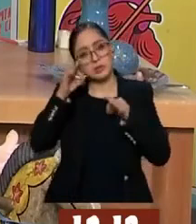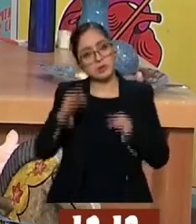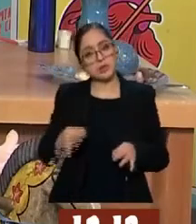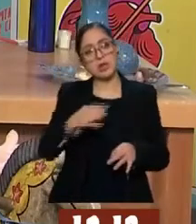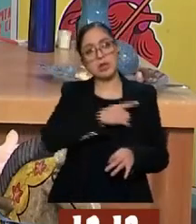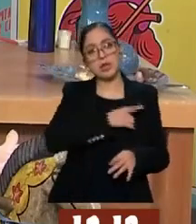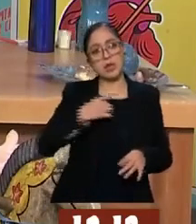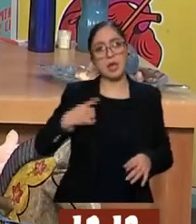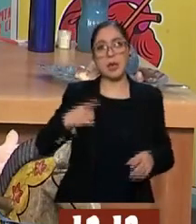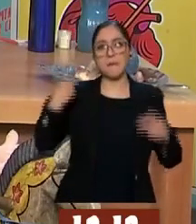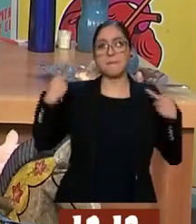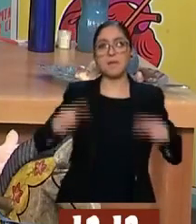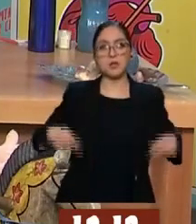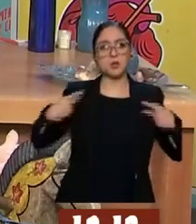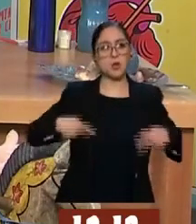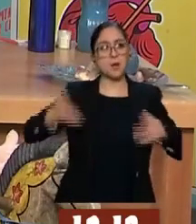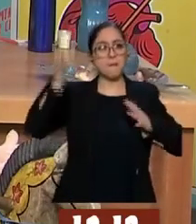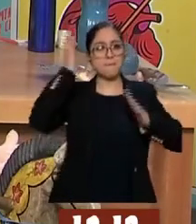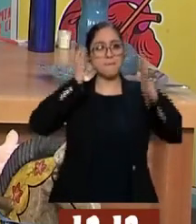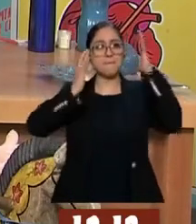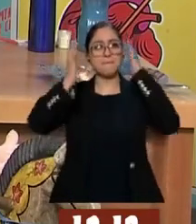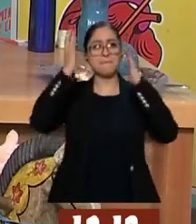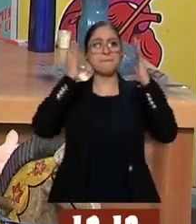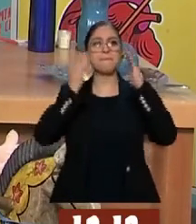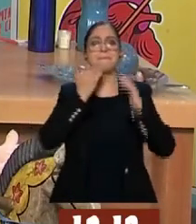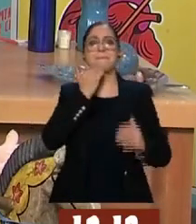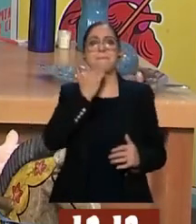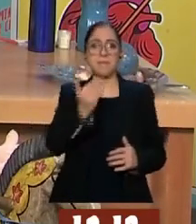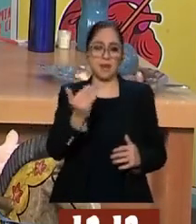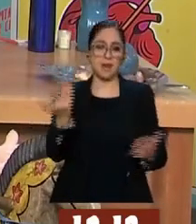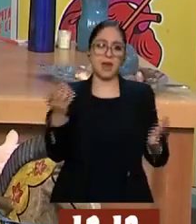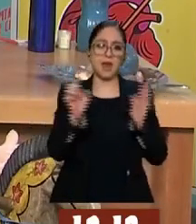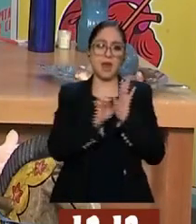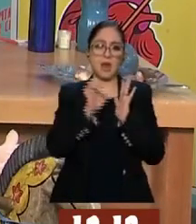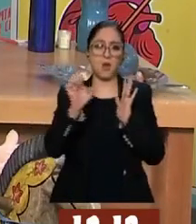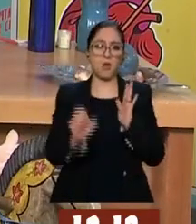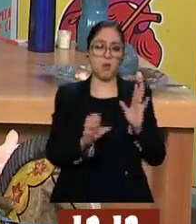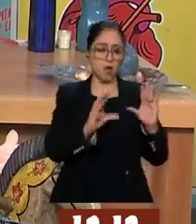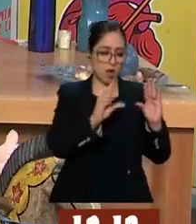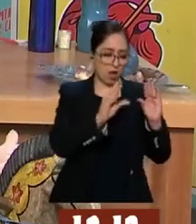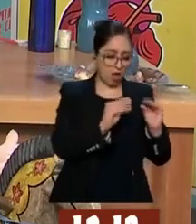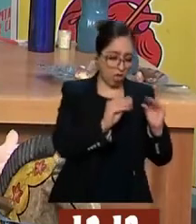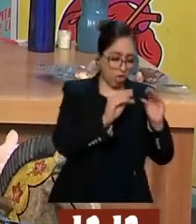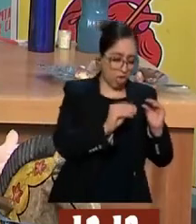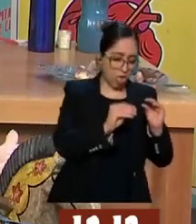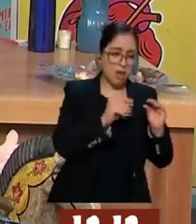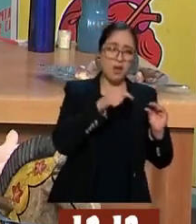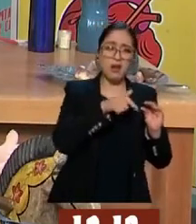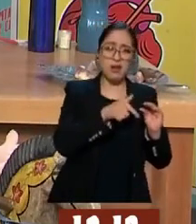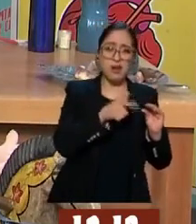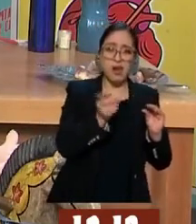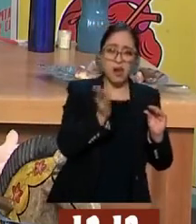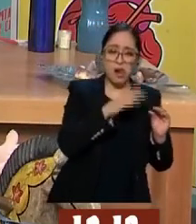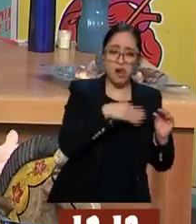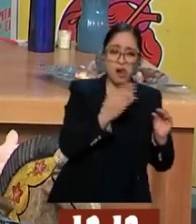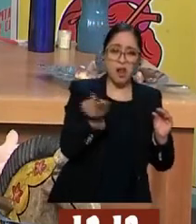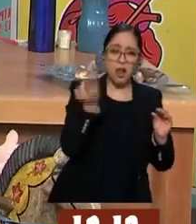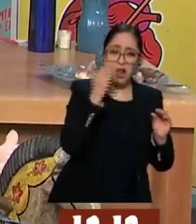la persona, sí. Sí, ya aguado y mal olor, no. No, no le gusta, sí, no, usted no le entra así a la carne. Cuidadito.